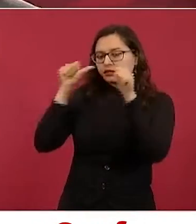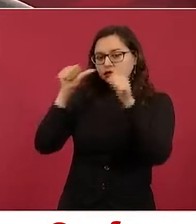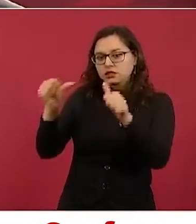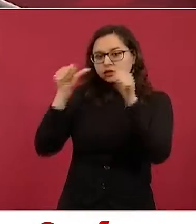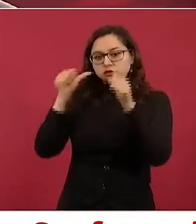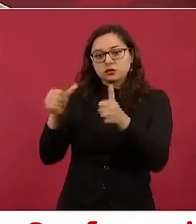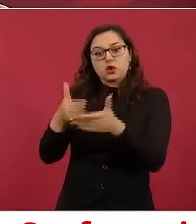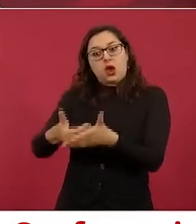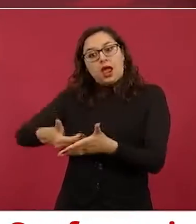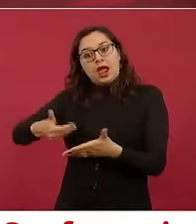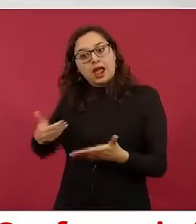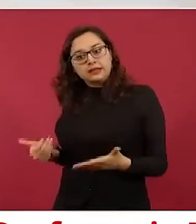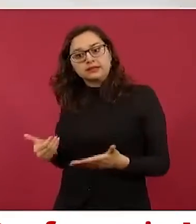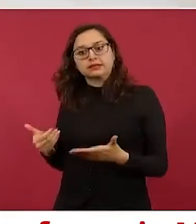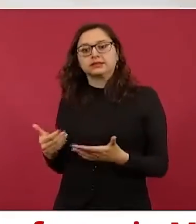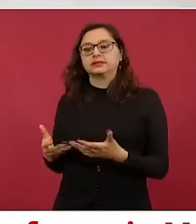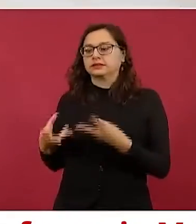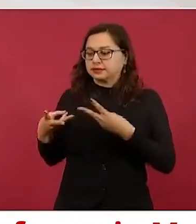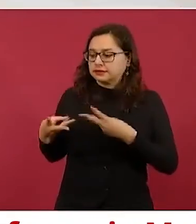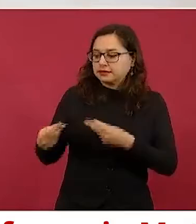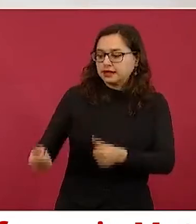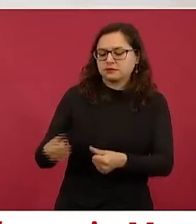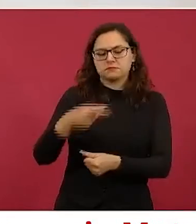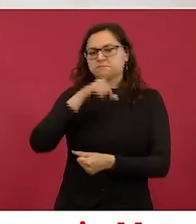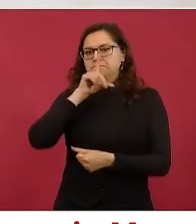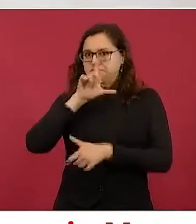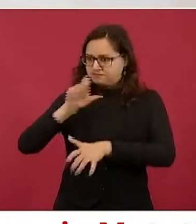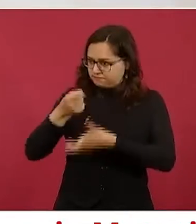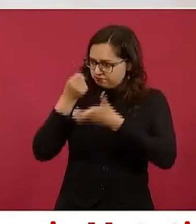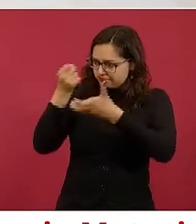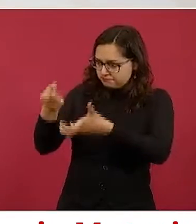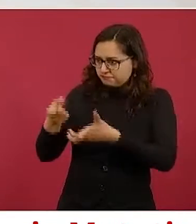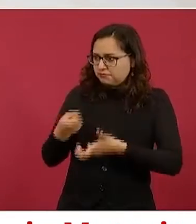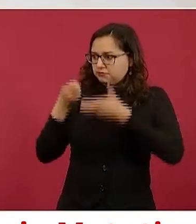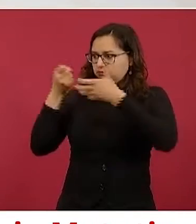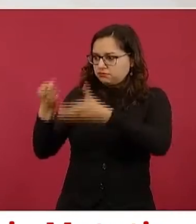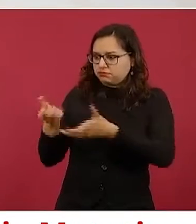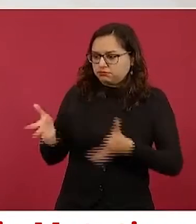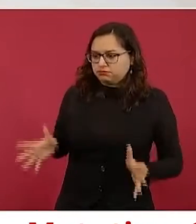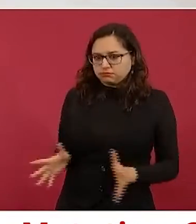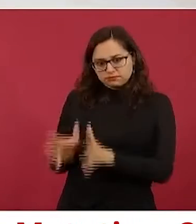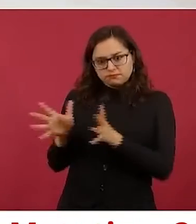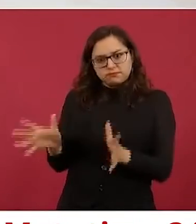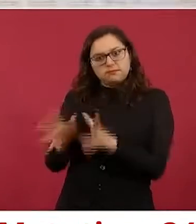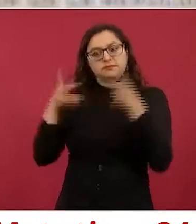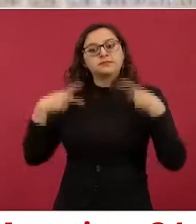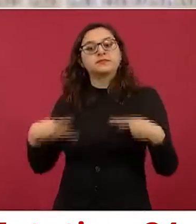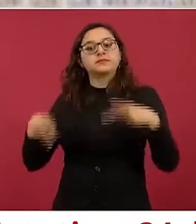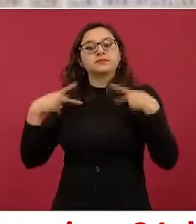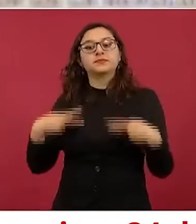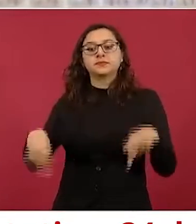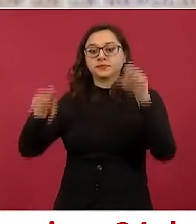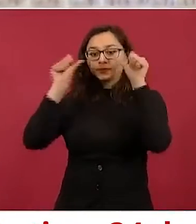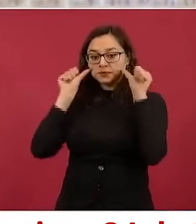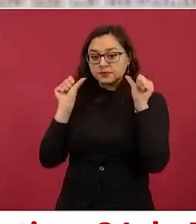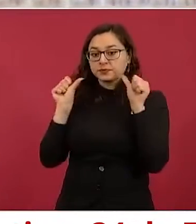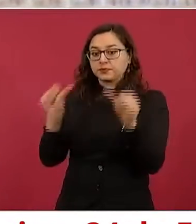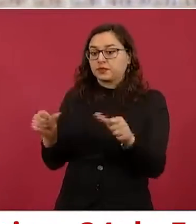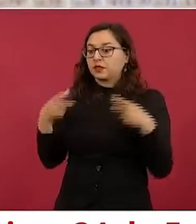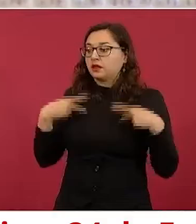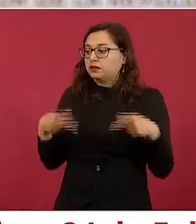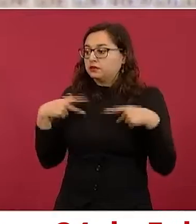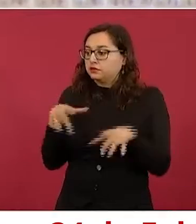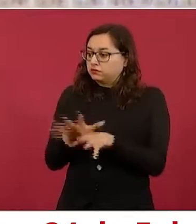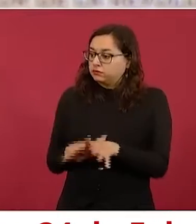porque eso no es gasto, en atender a la gente, en atender al pueblo,